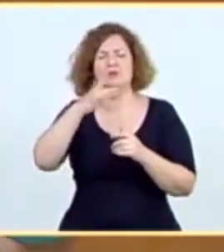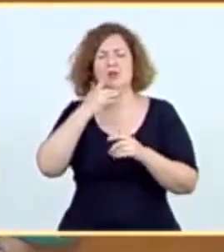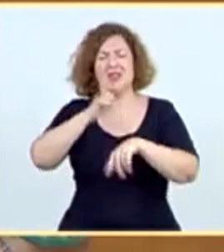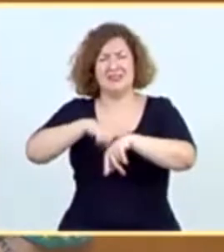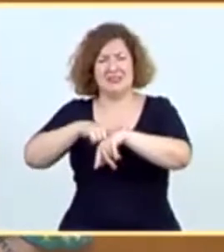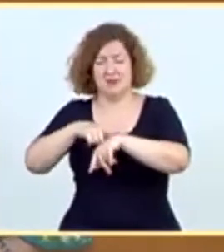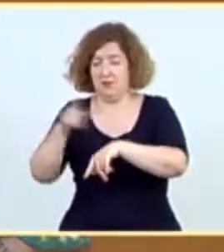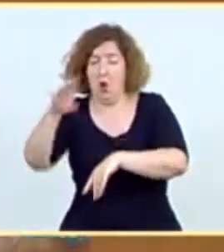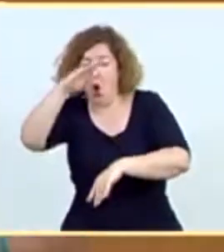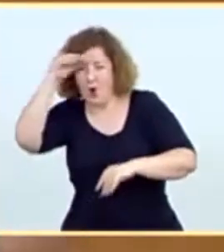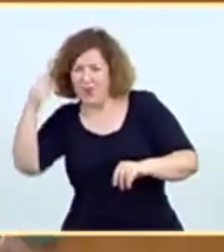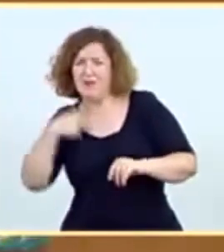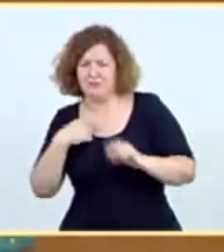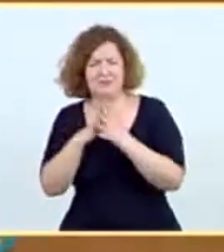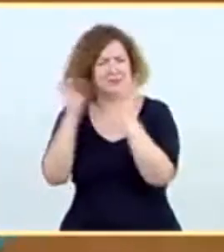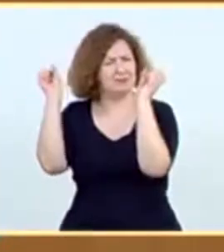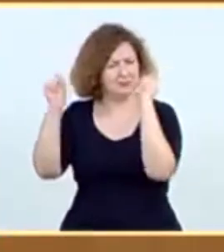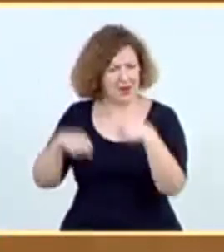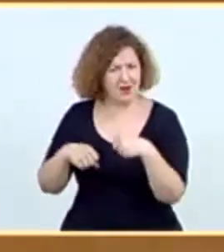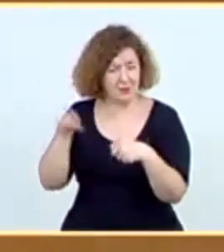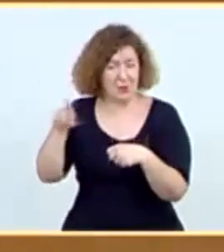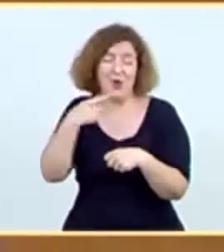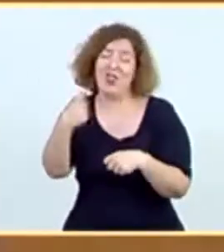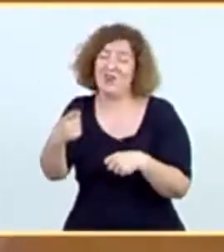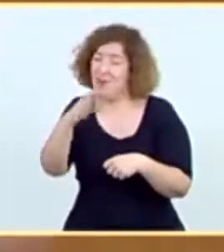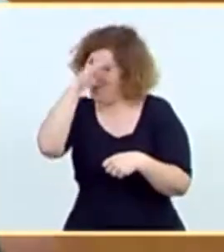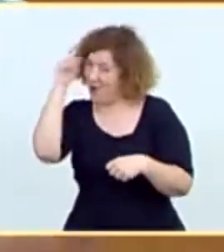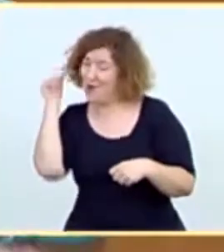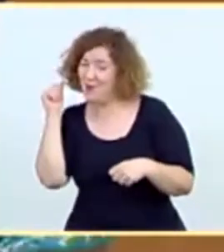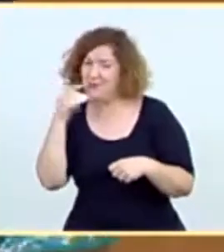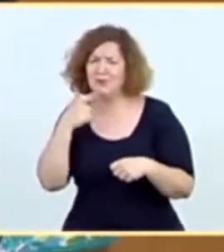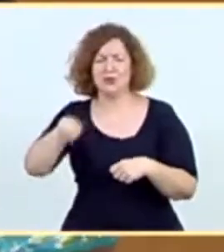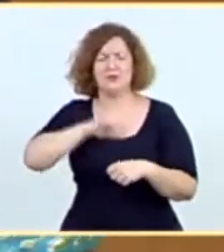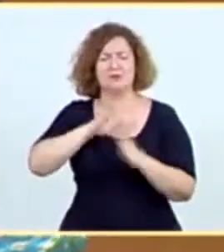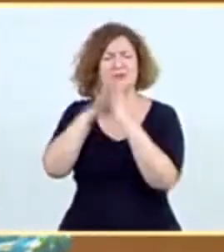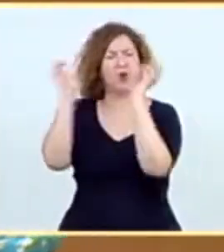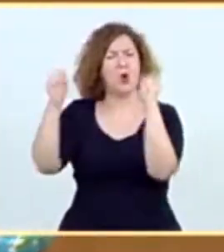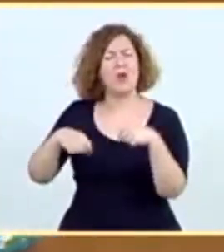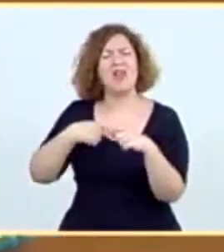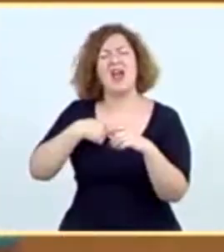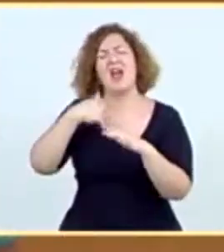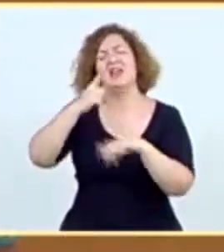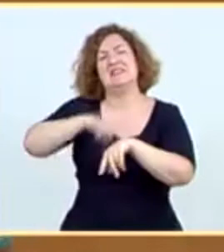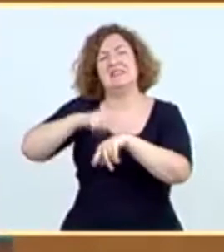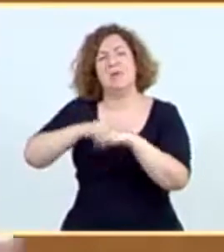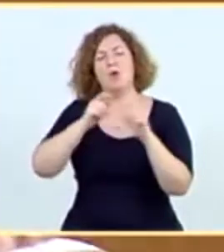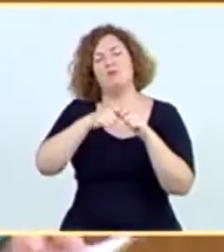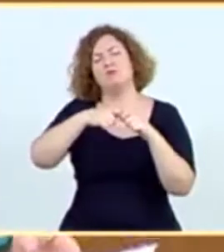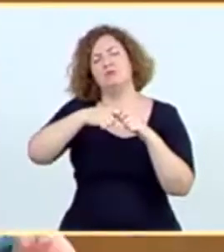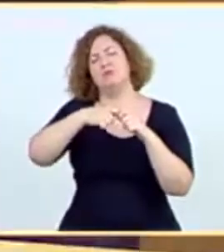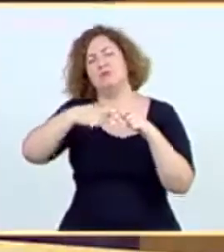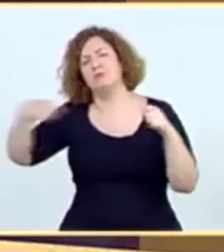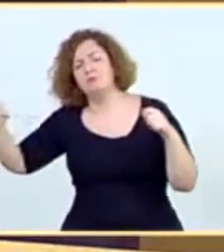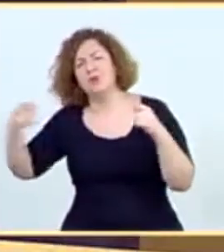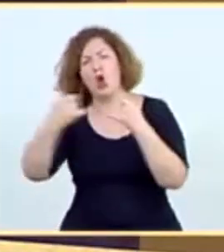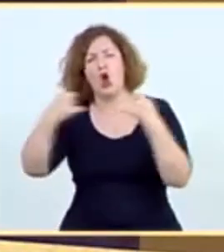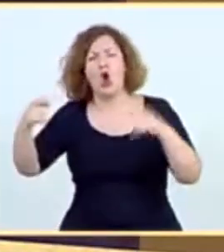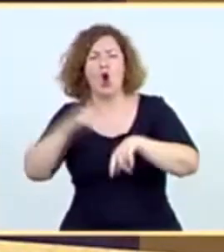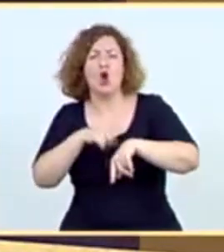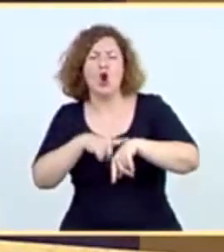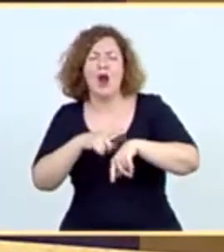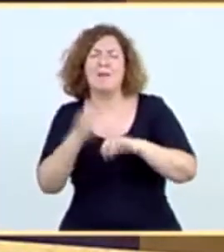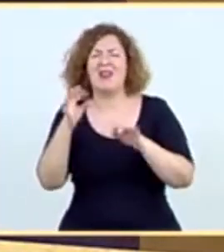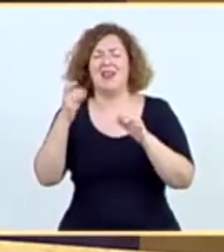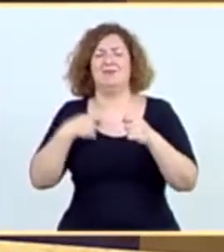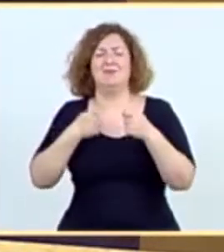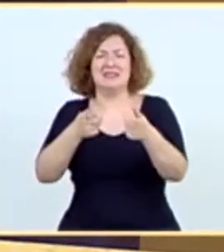obviado en su relato. En ese relato usted lo ha obviado. Acordamos un cronograma de transferencias y el acuerdo de